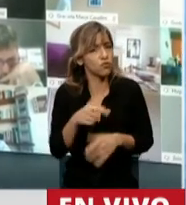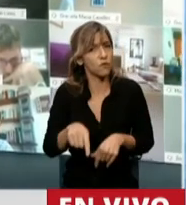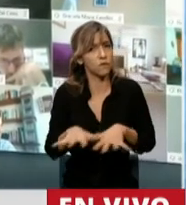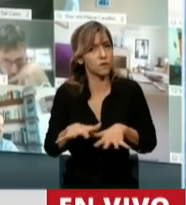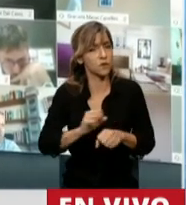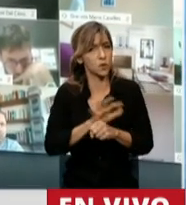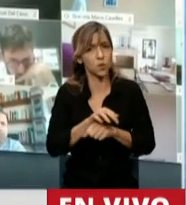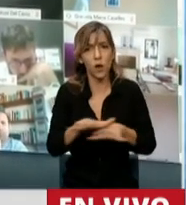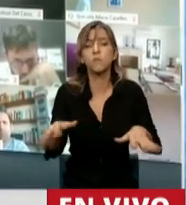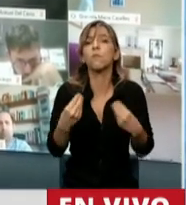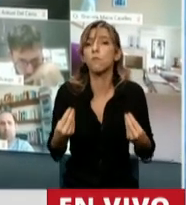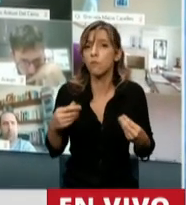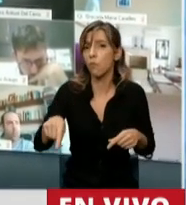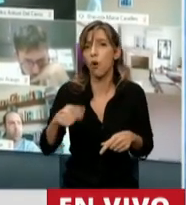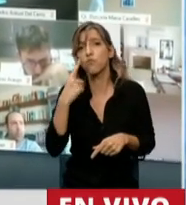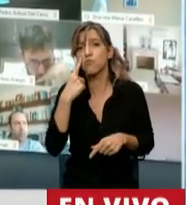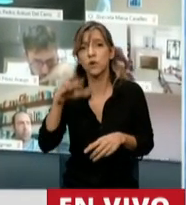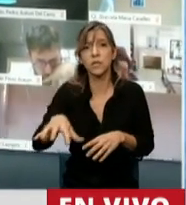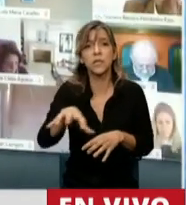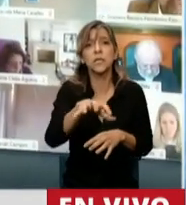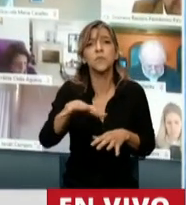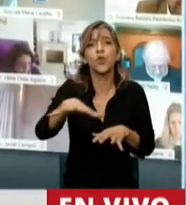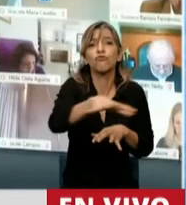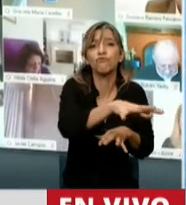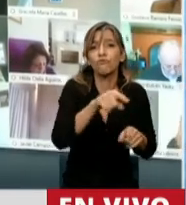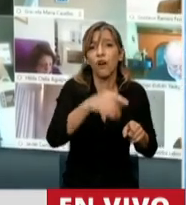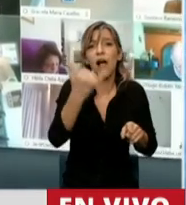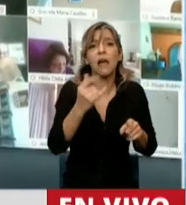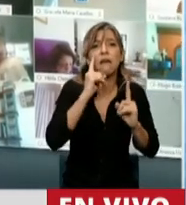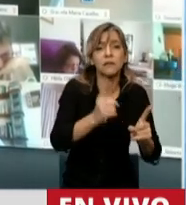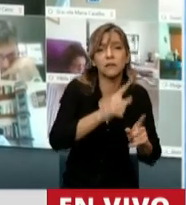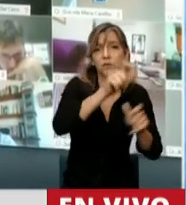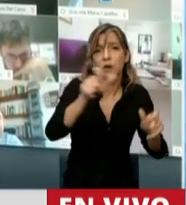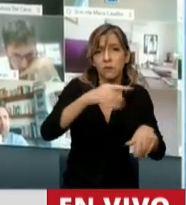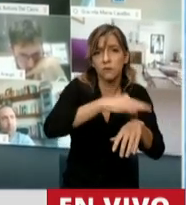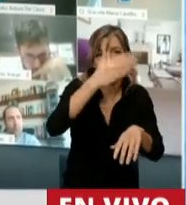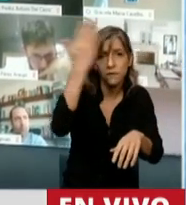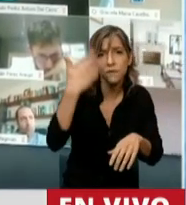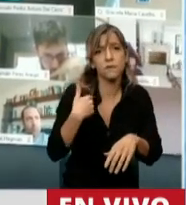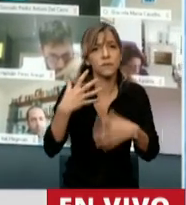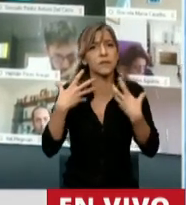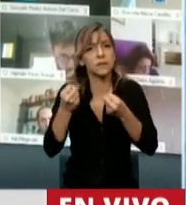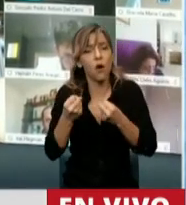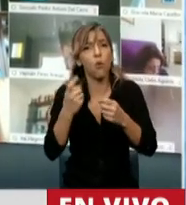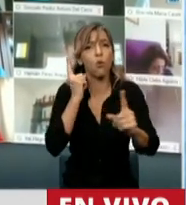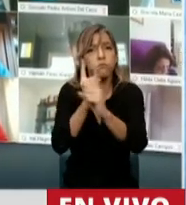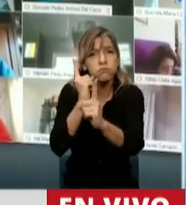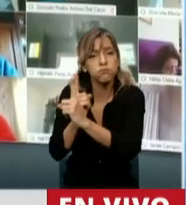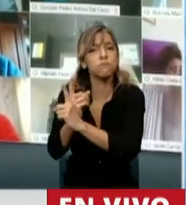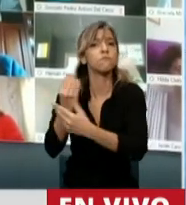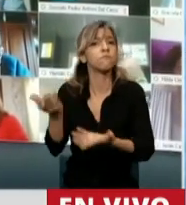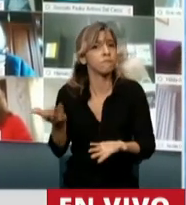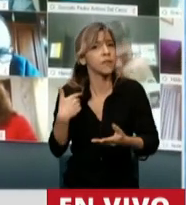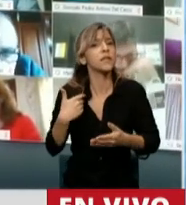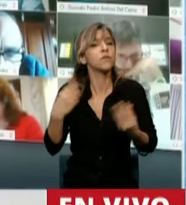vecinos. Los municipios que son los que reciben la demanda social y de salud. Y que más